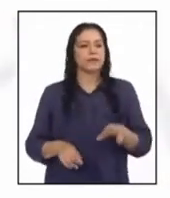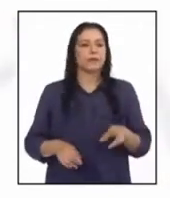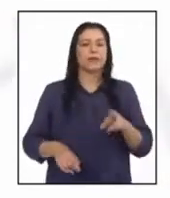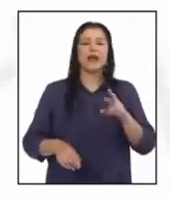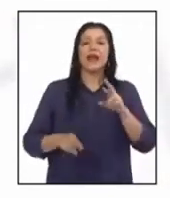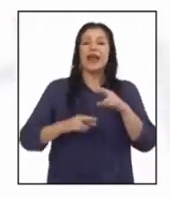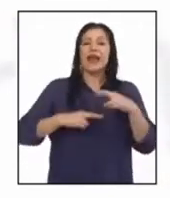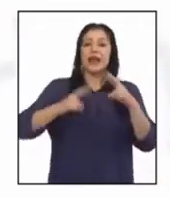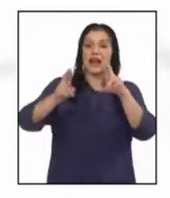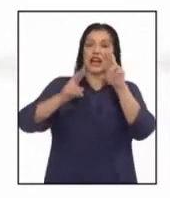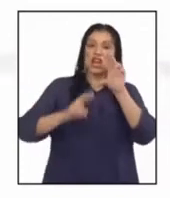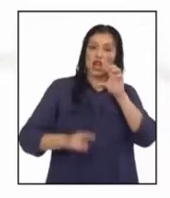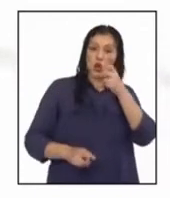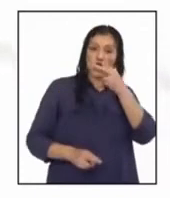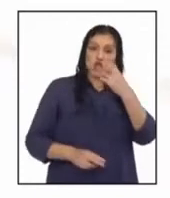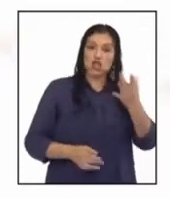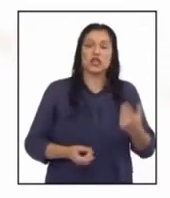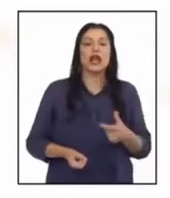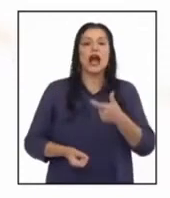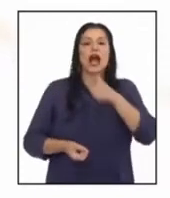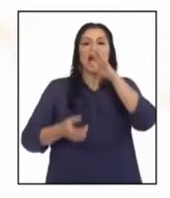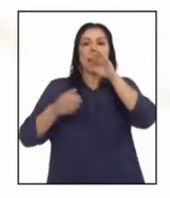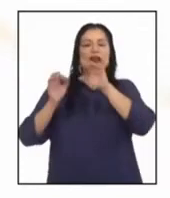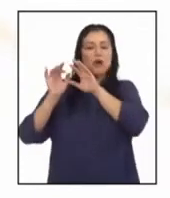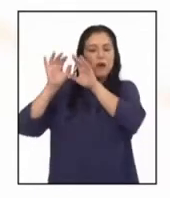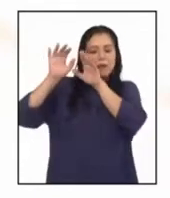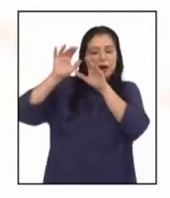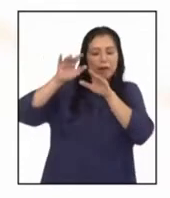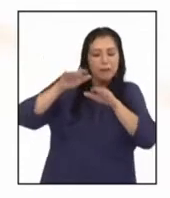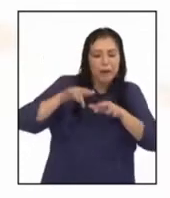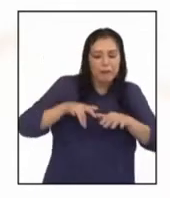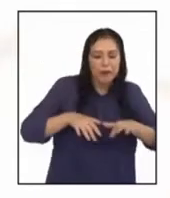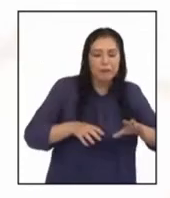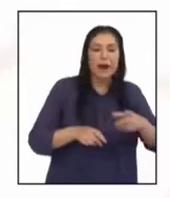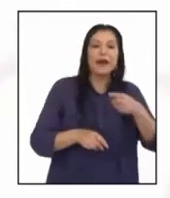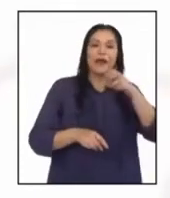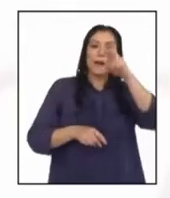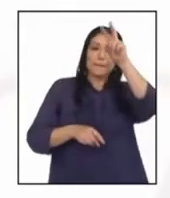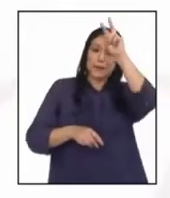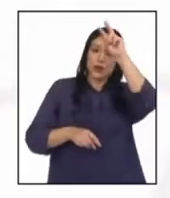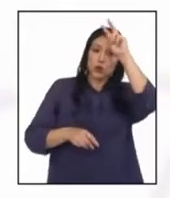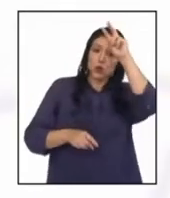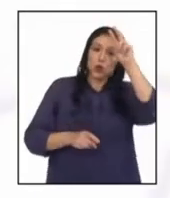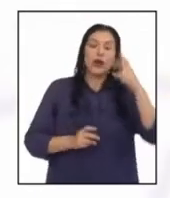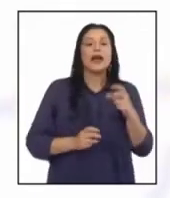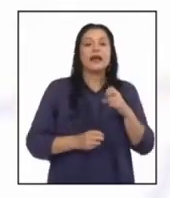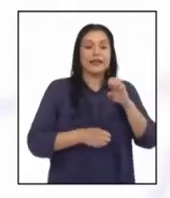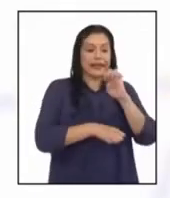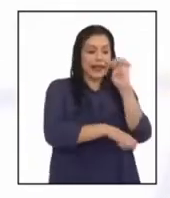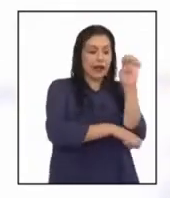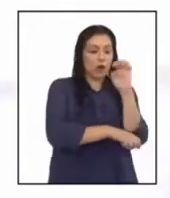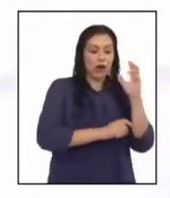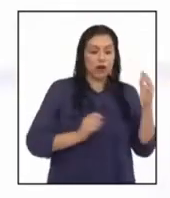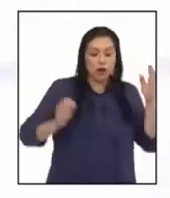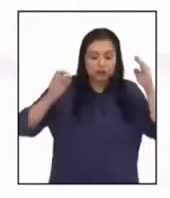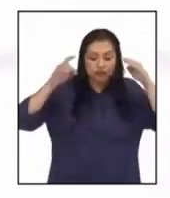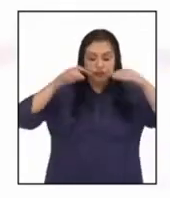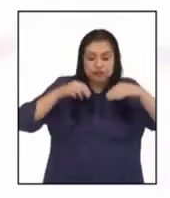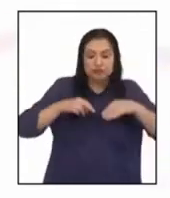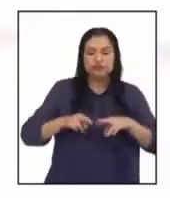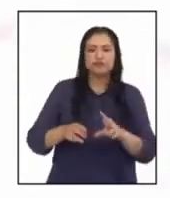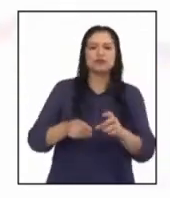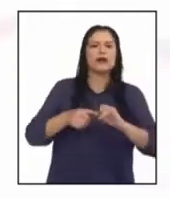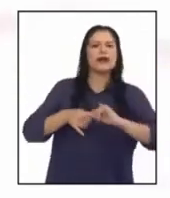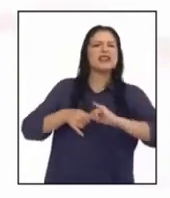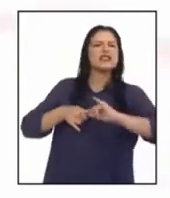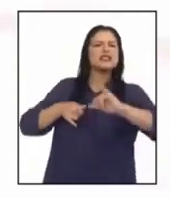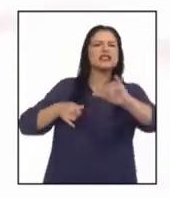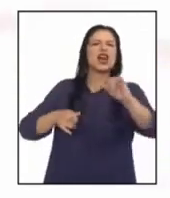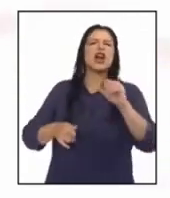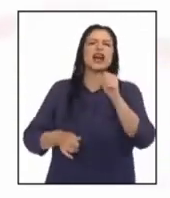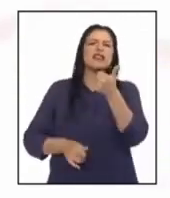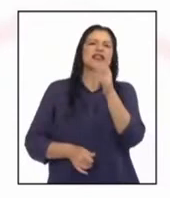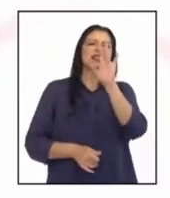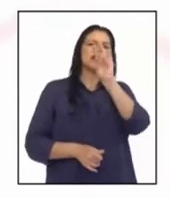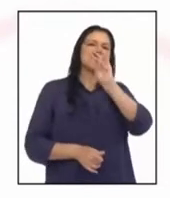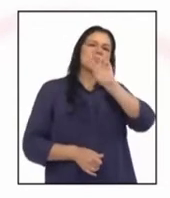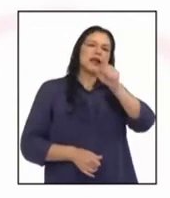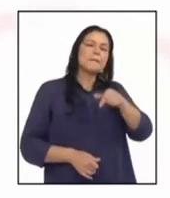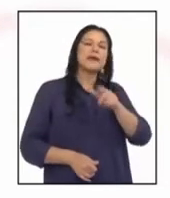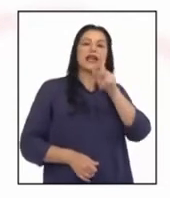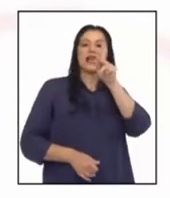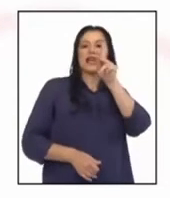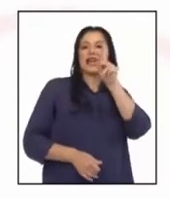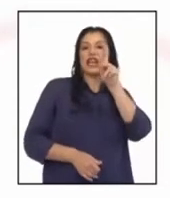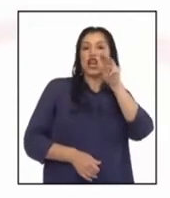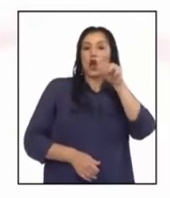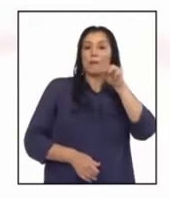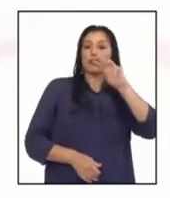Río Chira. El agua baja de los páramos de Perú y Ecuador por el río Chira, el cual tiene una extensión de 17.500 kilómetros